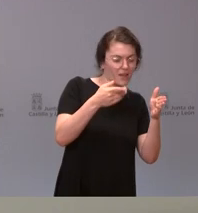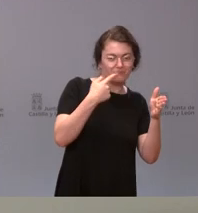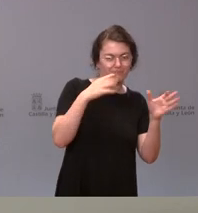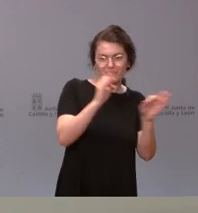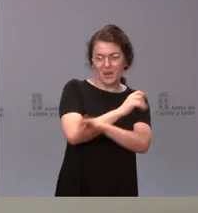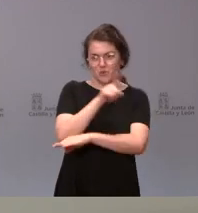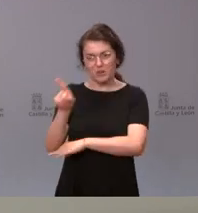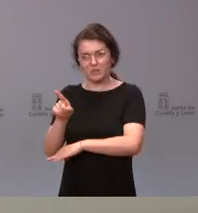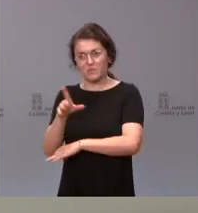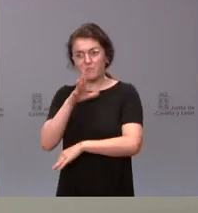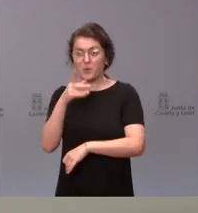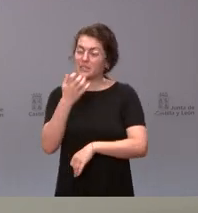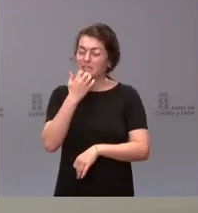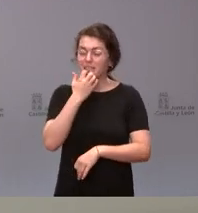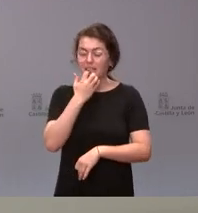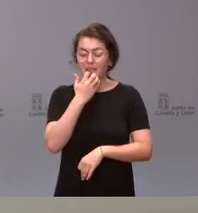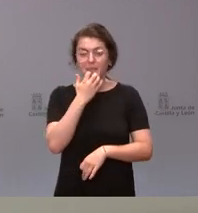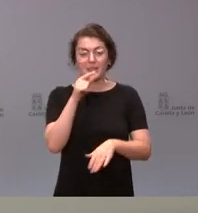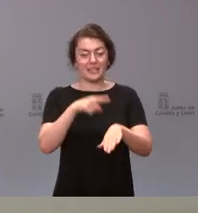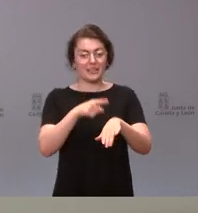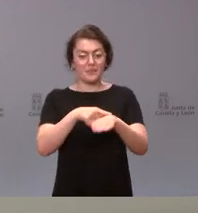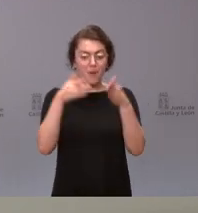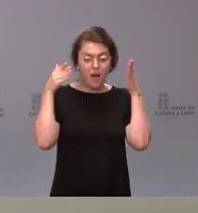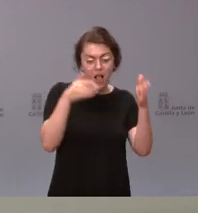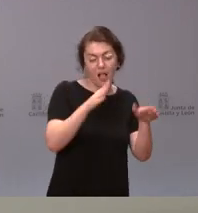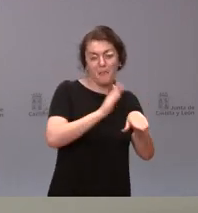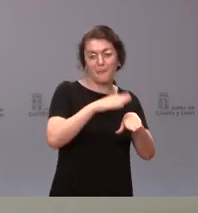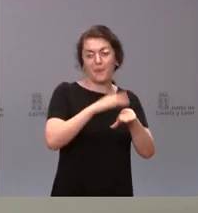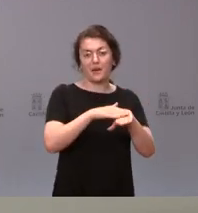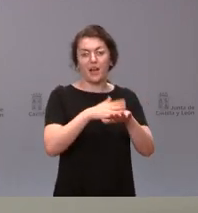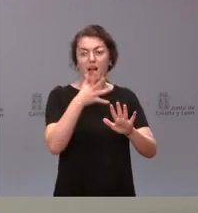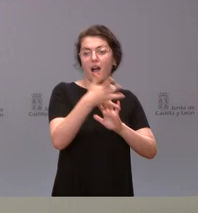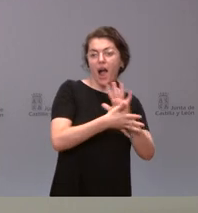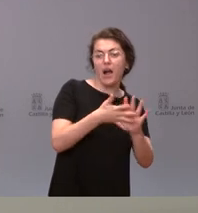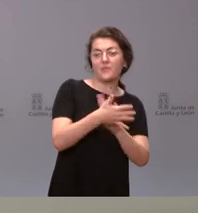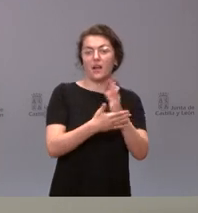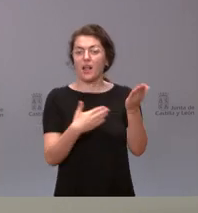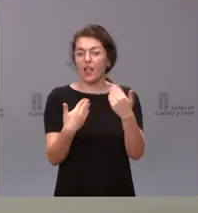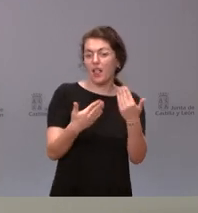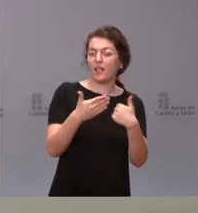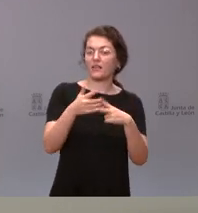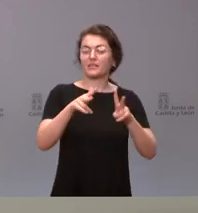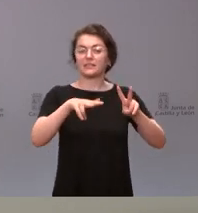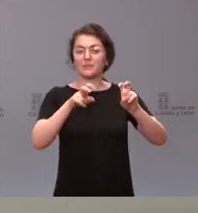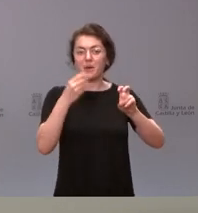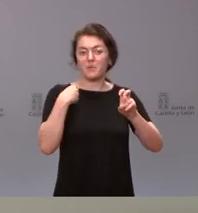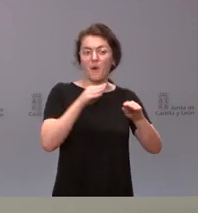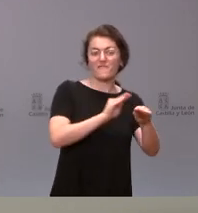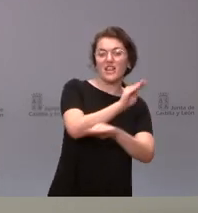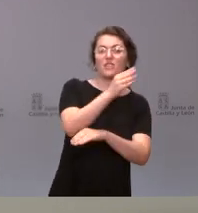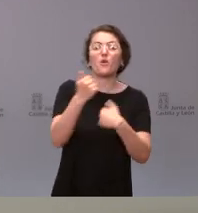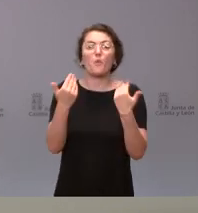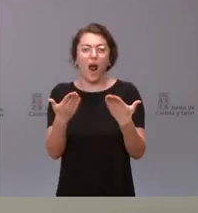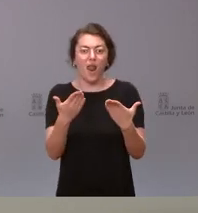dedicamos mucho más tiempo a hablar o dialogar en torno a la financiación de quienes dialogan, pues,